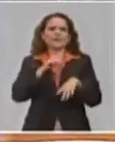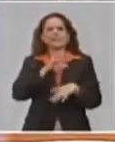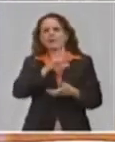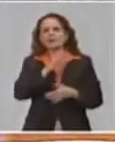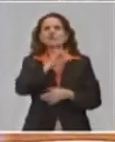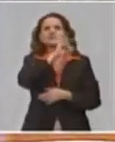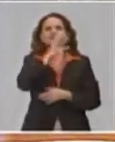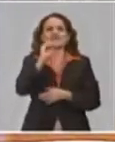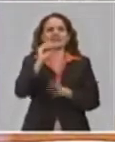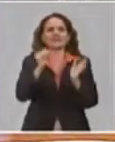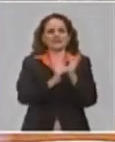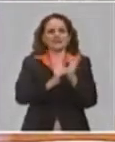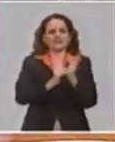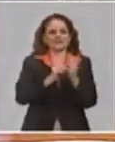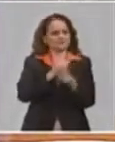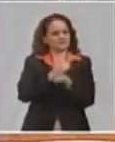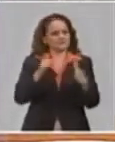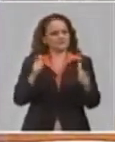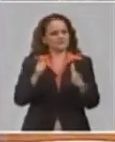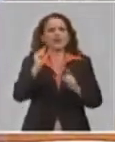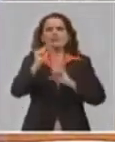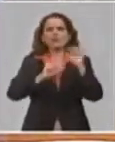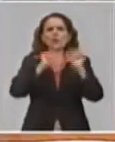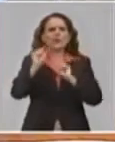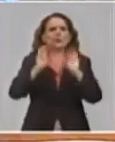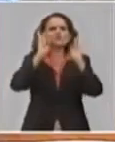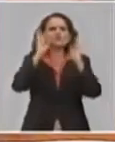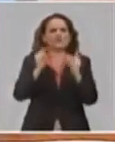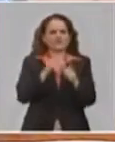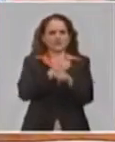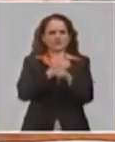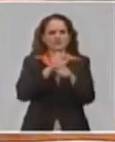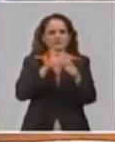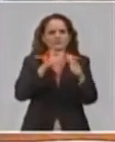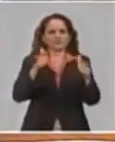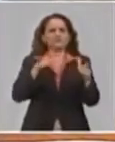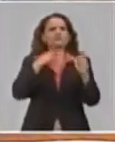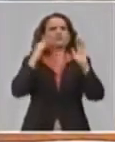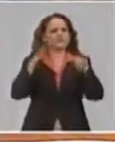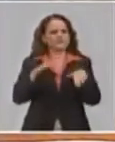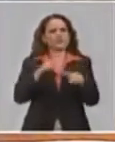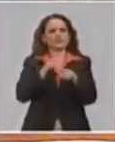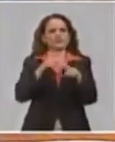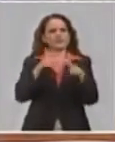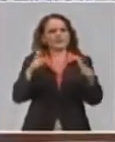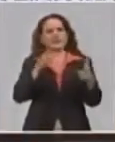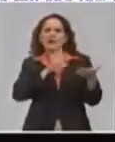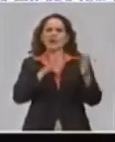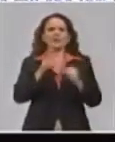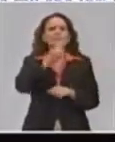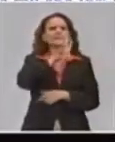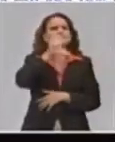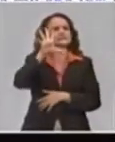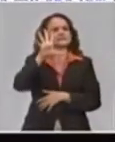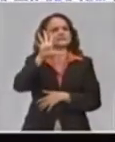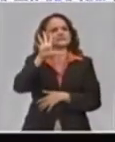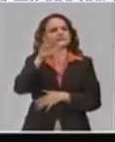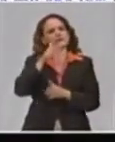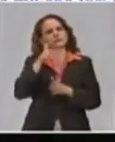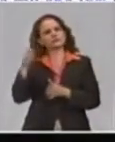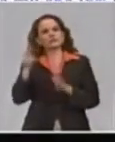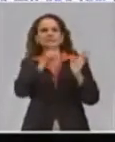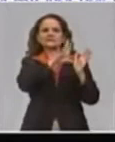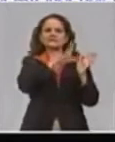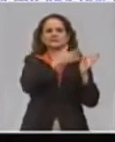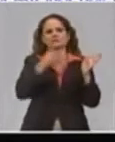aunque en el tiempo ha ido incrementándose siempre proporcionalmente, el total de suspensiones se ha mantenido entre el 25 y el